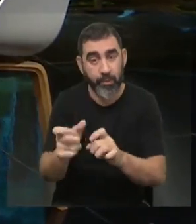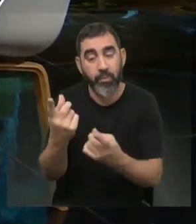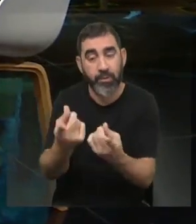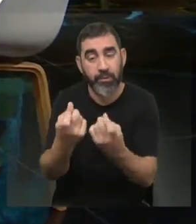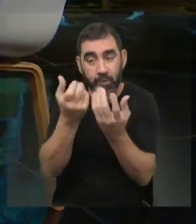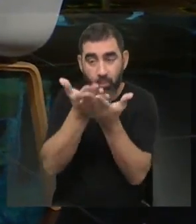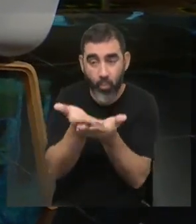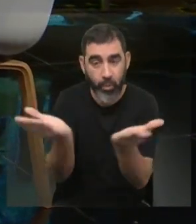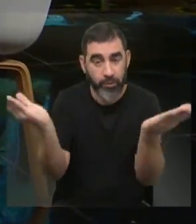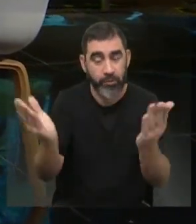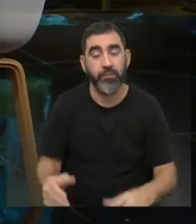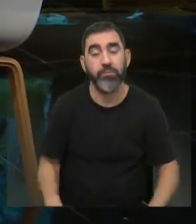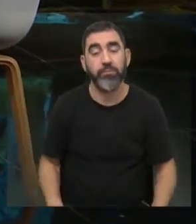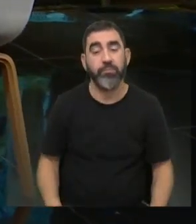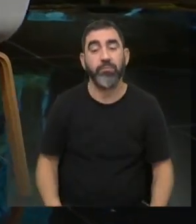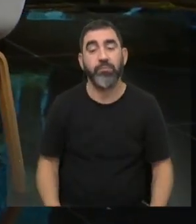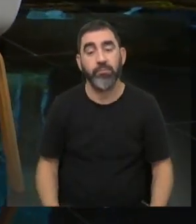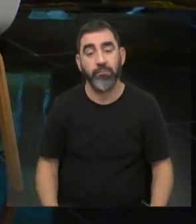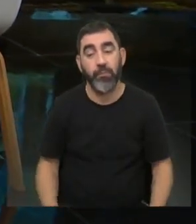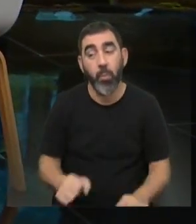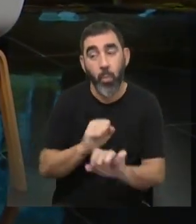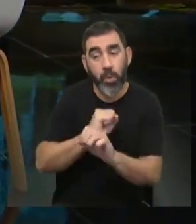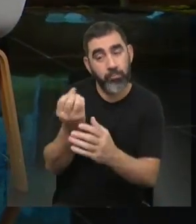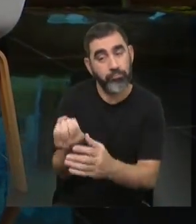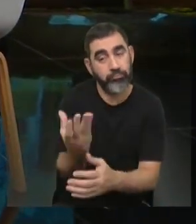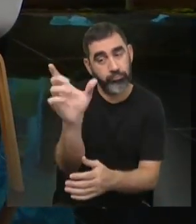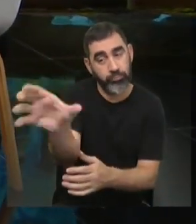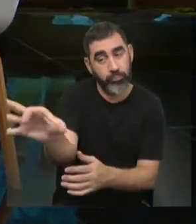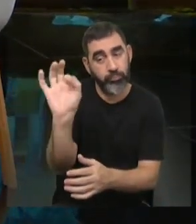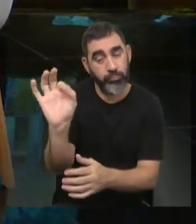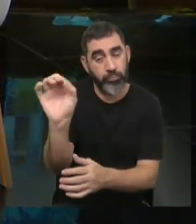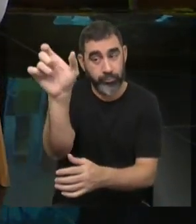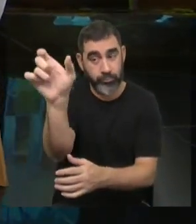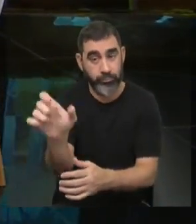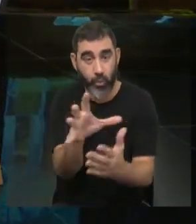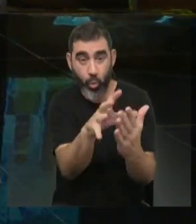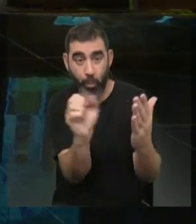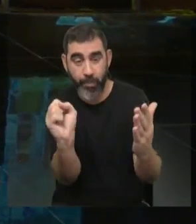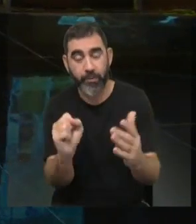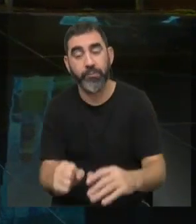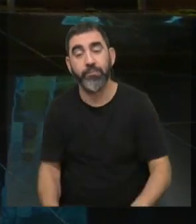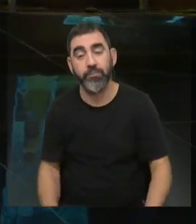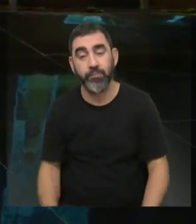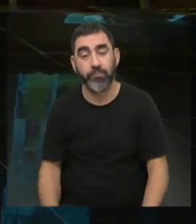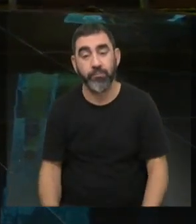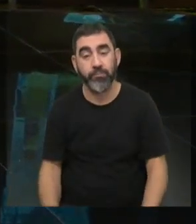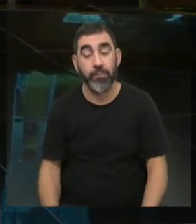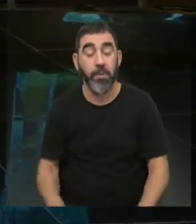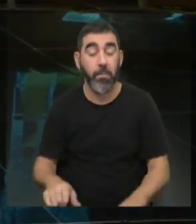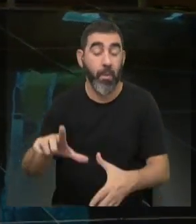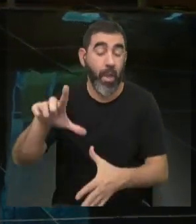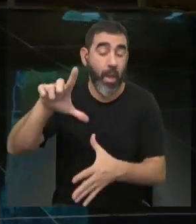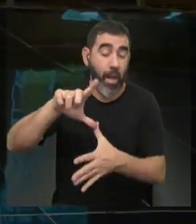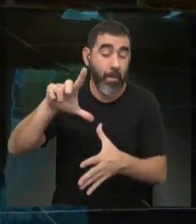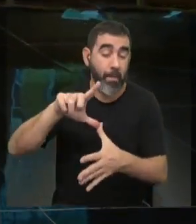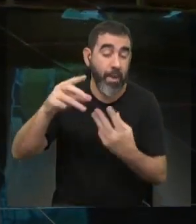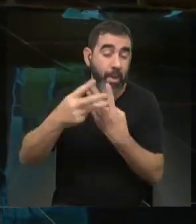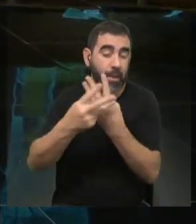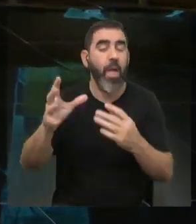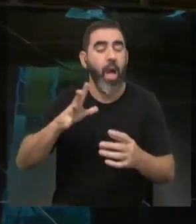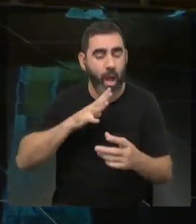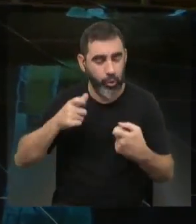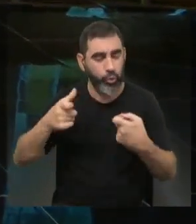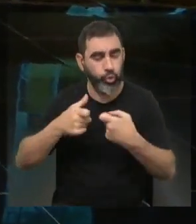hacernos visibles y que se nos vean como posibles modelos de rol. En ese sentido, viendo un poco lo que pasaba en América Latina, que hay otras